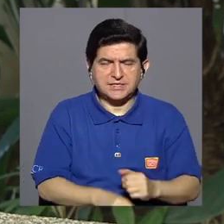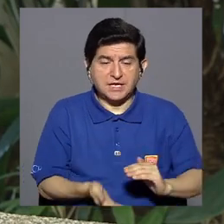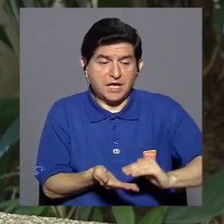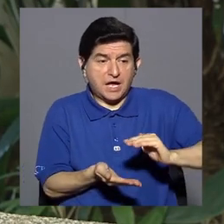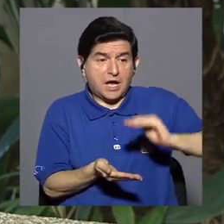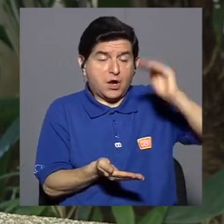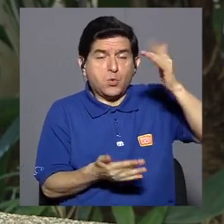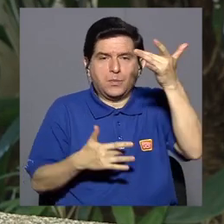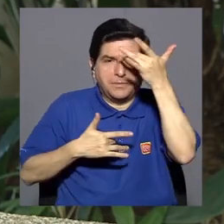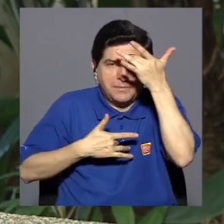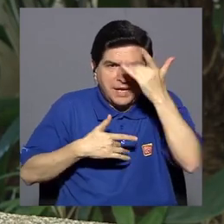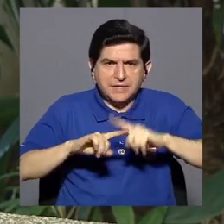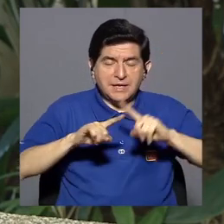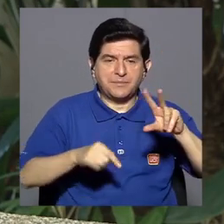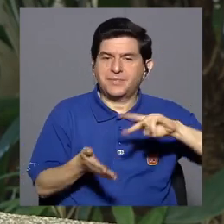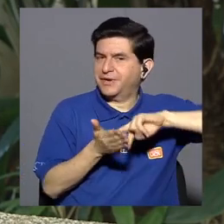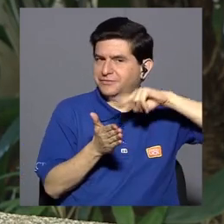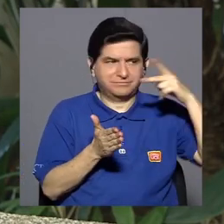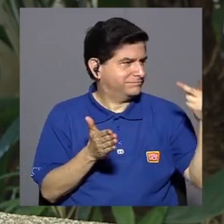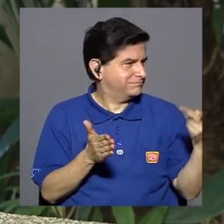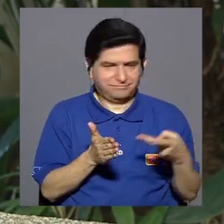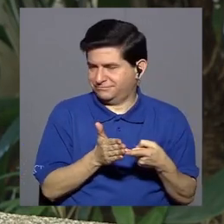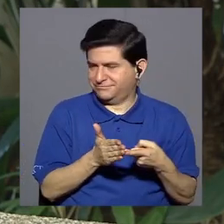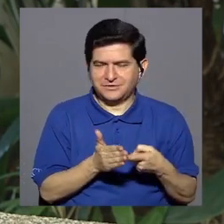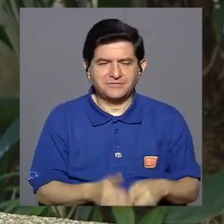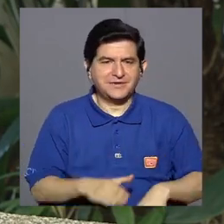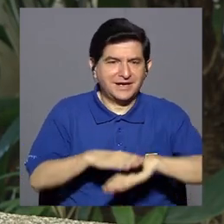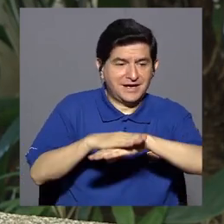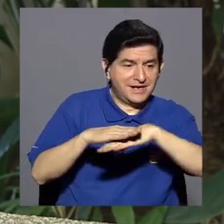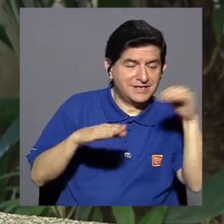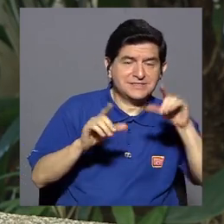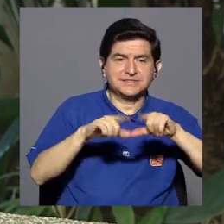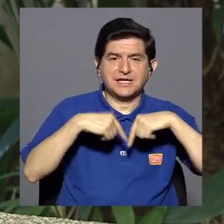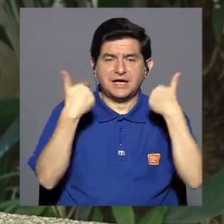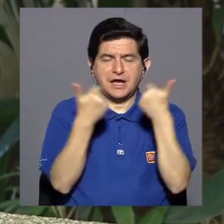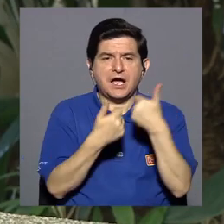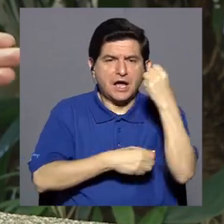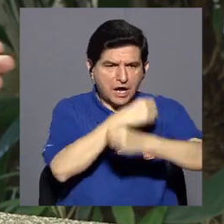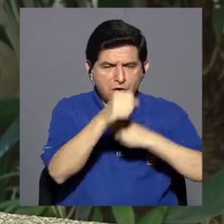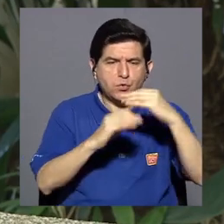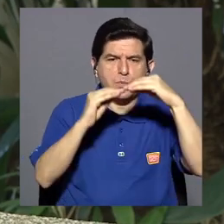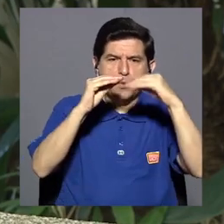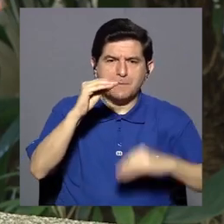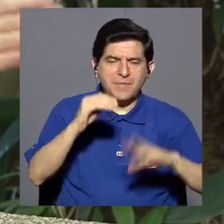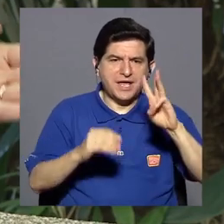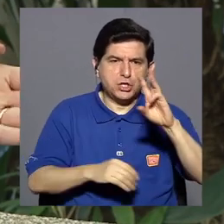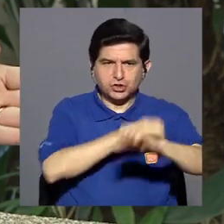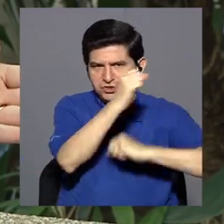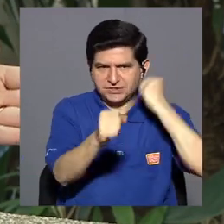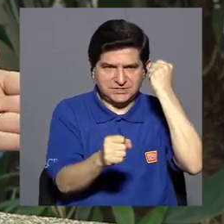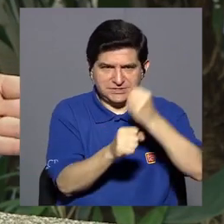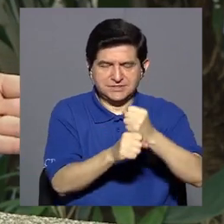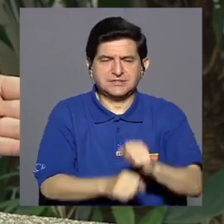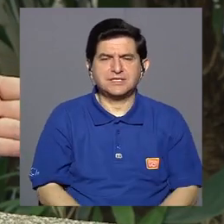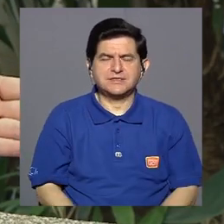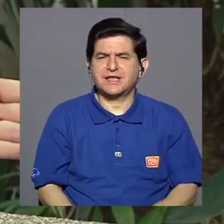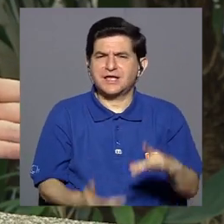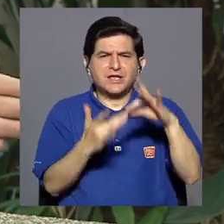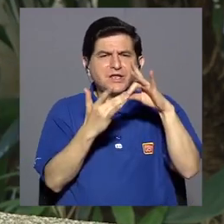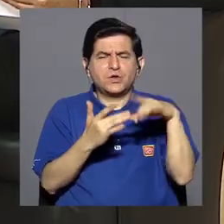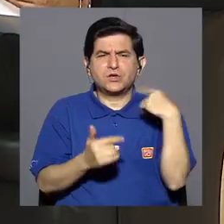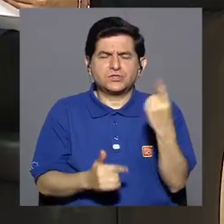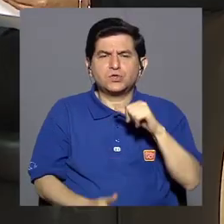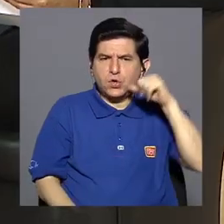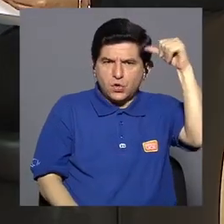prevalencia de la enfermedad, pero no significa que excluya a grupos etarios menores de 60 años. ¿No es